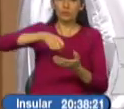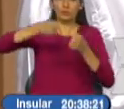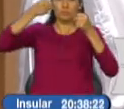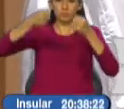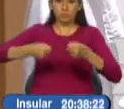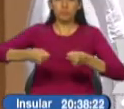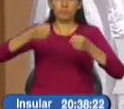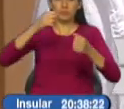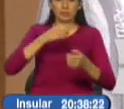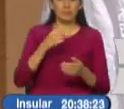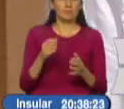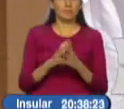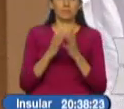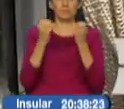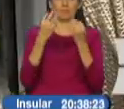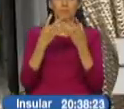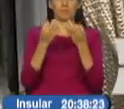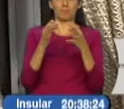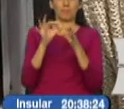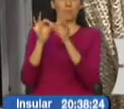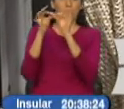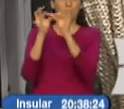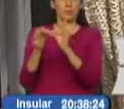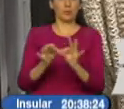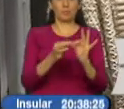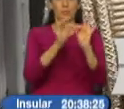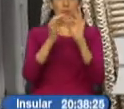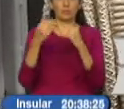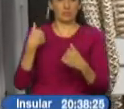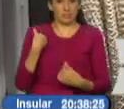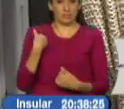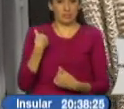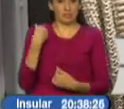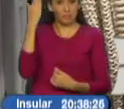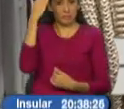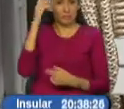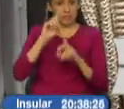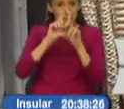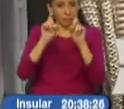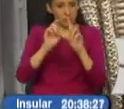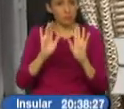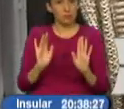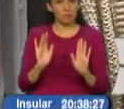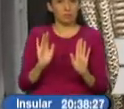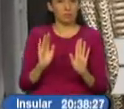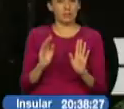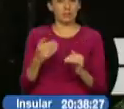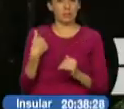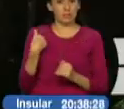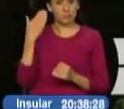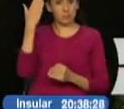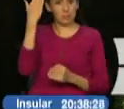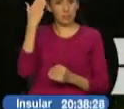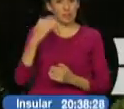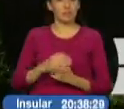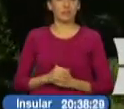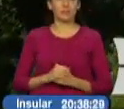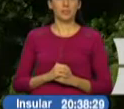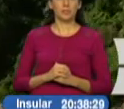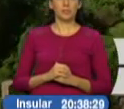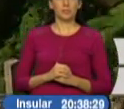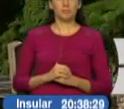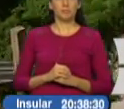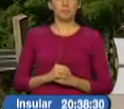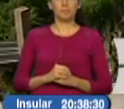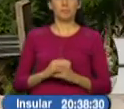Sí falta falta mucho mantenimiento en las vías. Tenemos alcalde eso hay que preguntar a ver qué es lo que están haciendo. Uno de los incidentes más graves